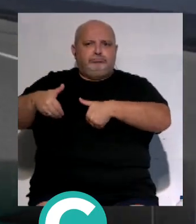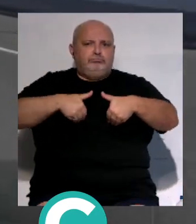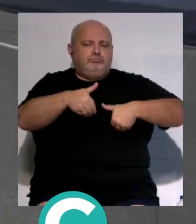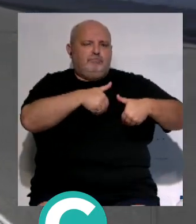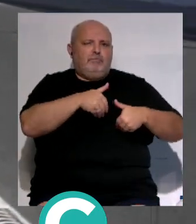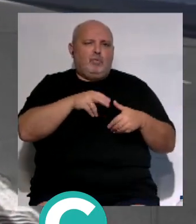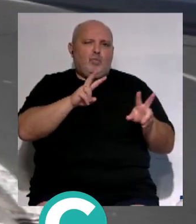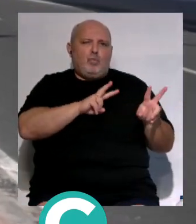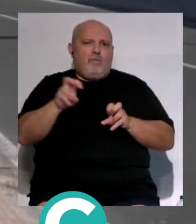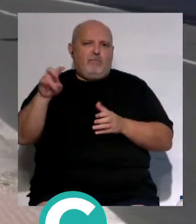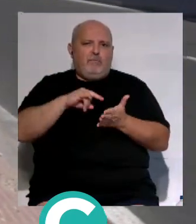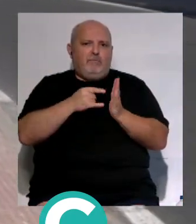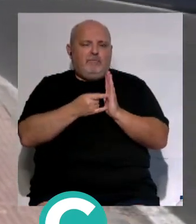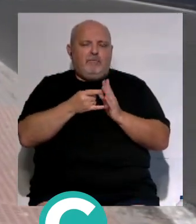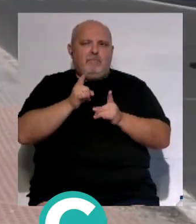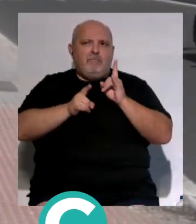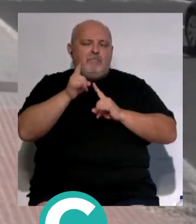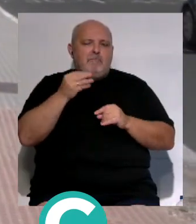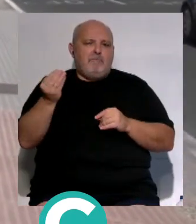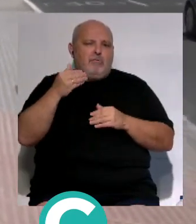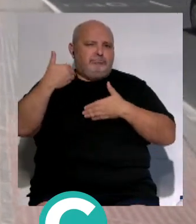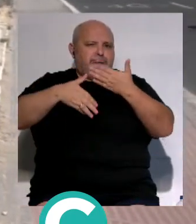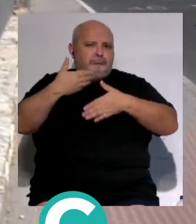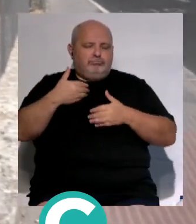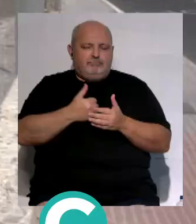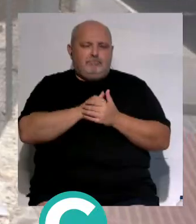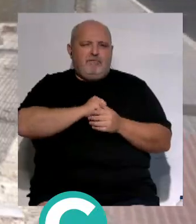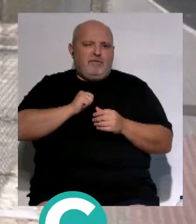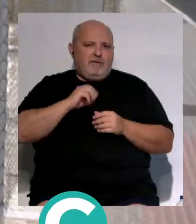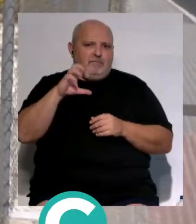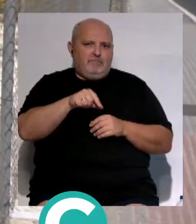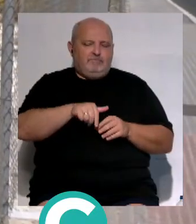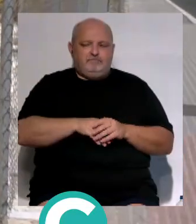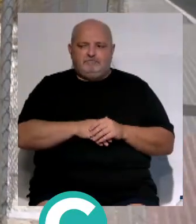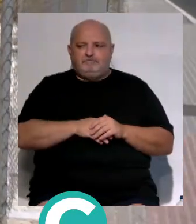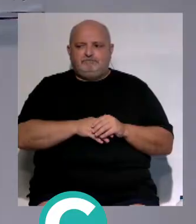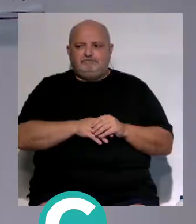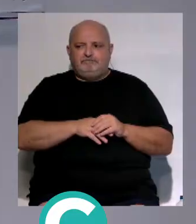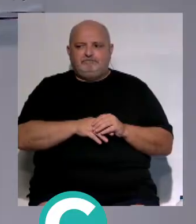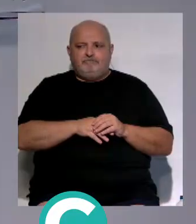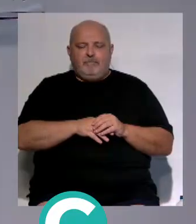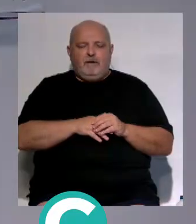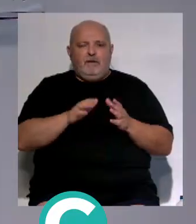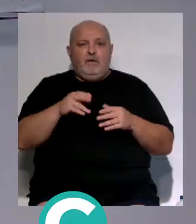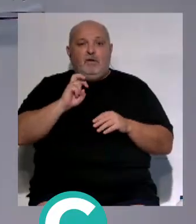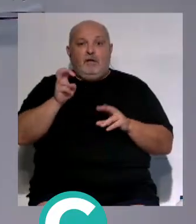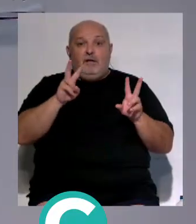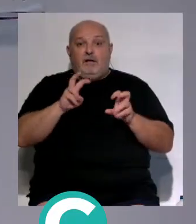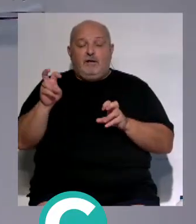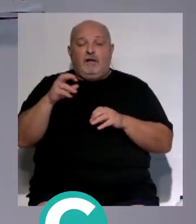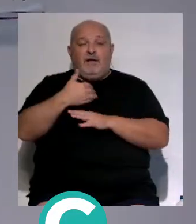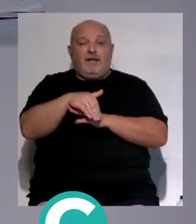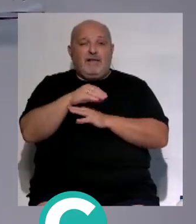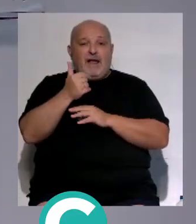dotacionales que permitan atraer nuevas inversiones privadas en la ciudad. Más asuntos. La